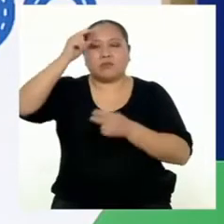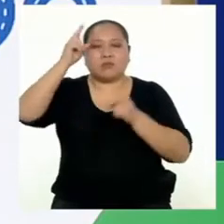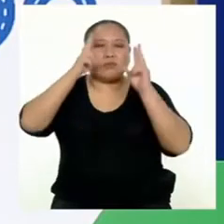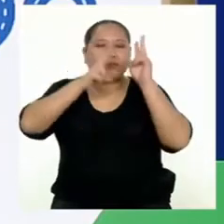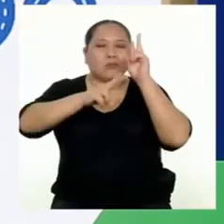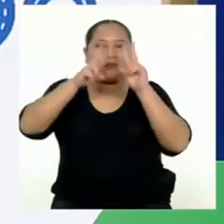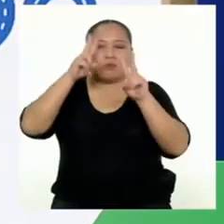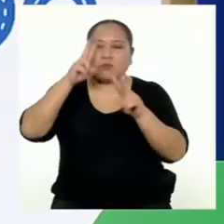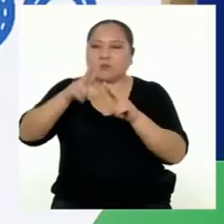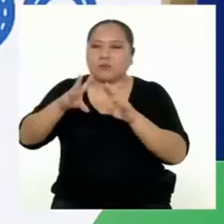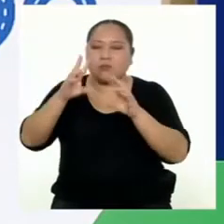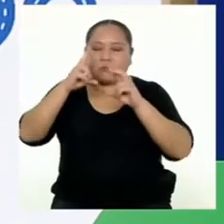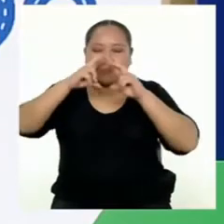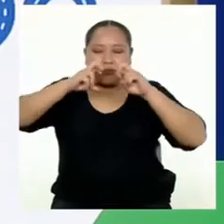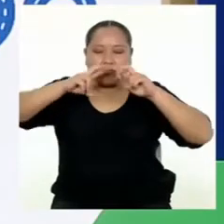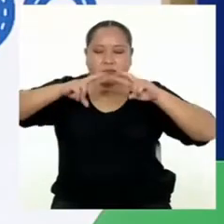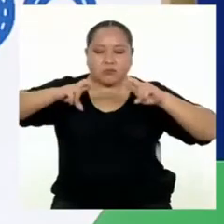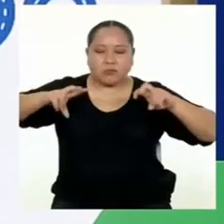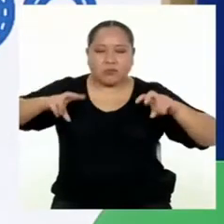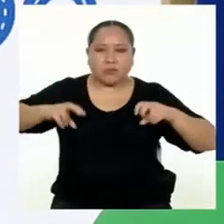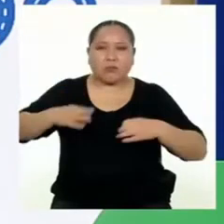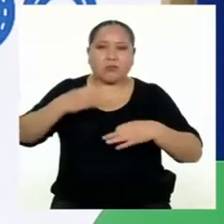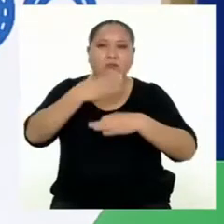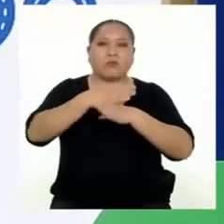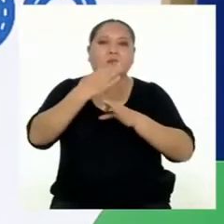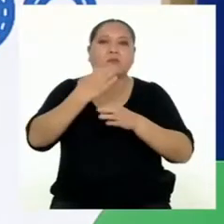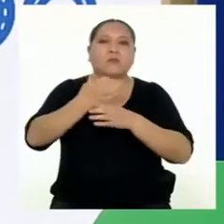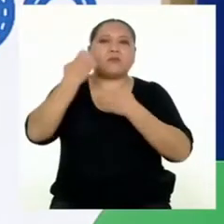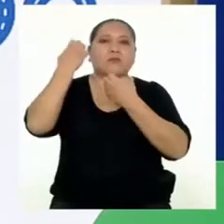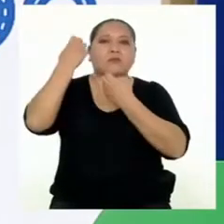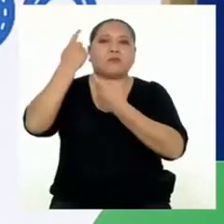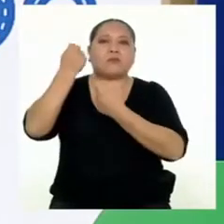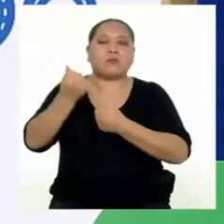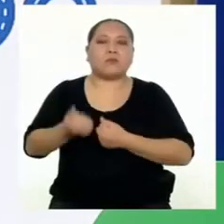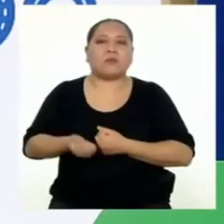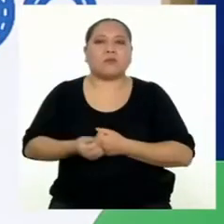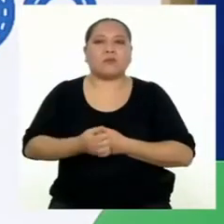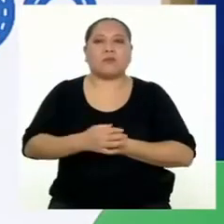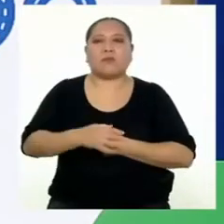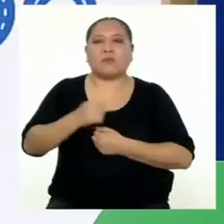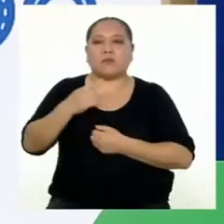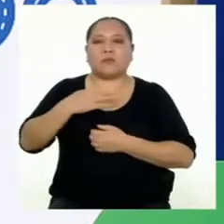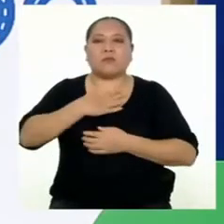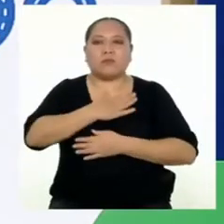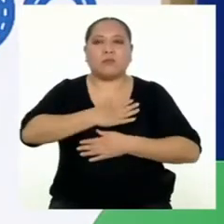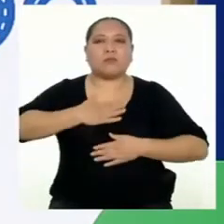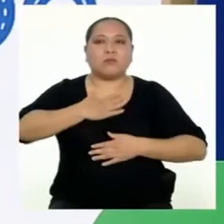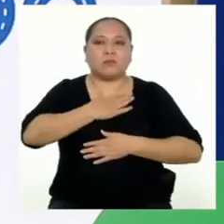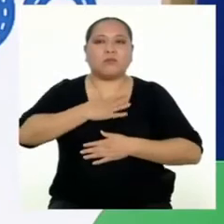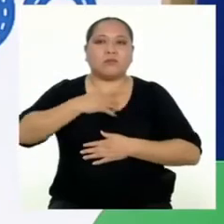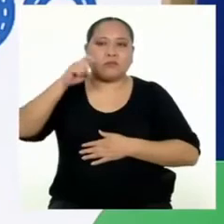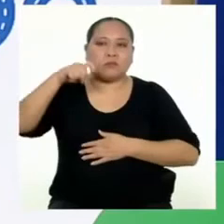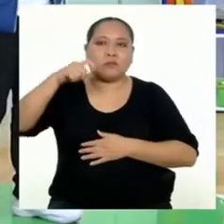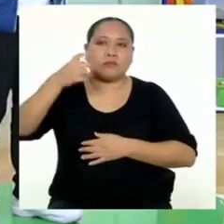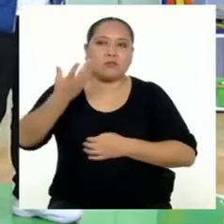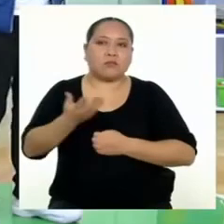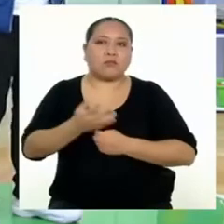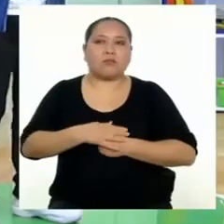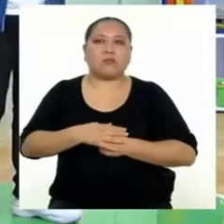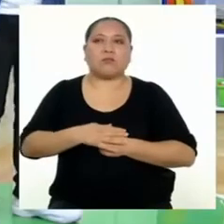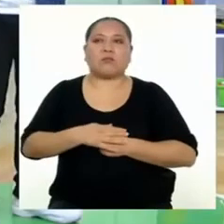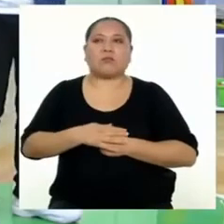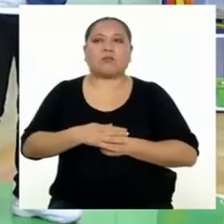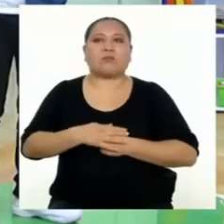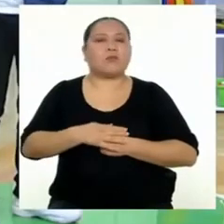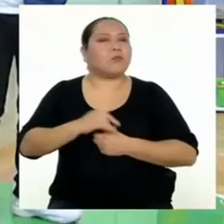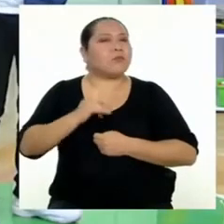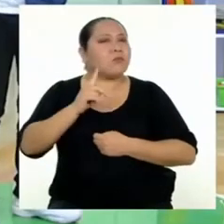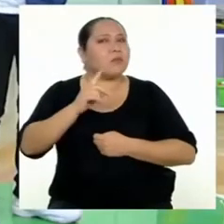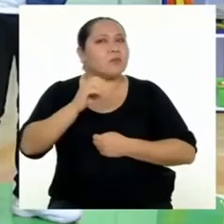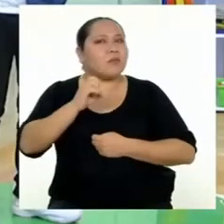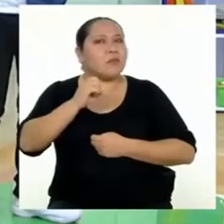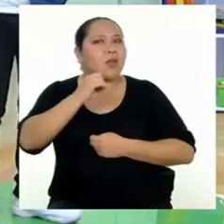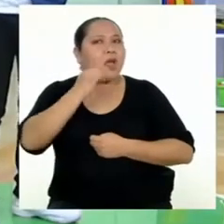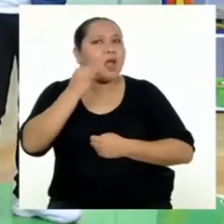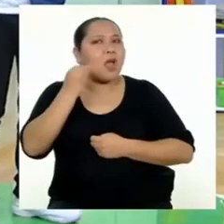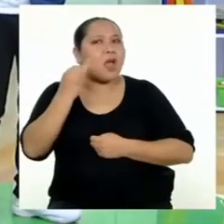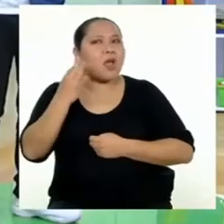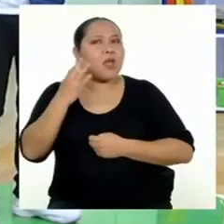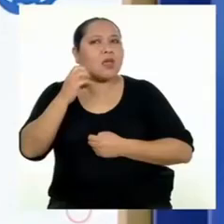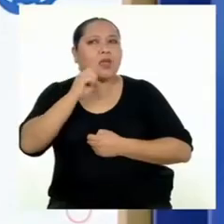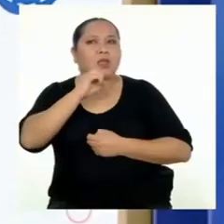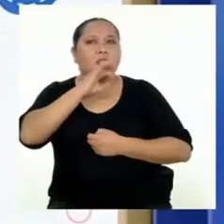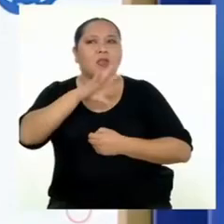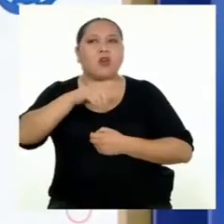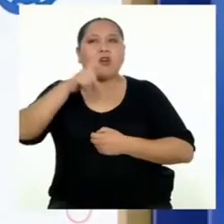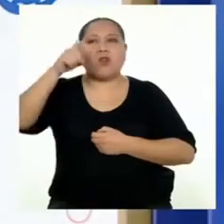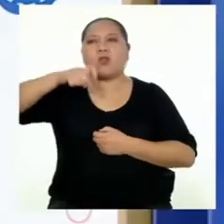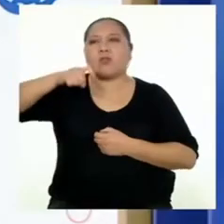identificar y analizar opciones económicas y financieras para satisfacer nuestras necesidades. ¿Alguien dijo necesidades?